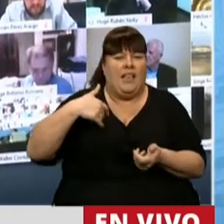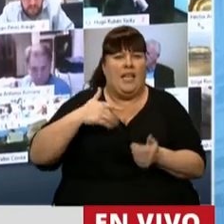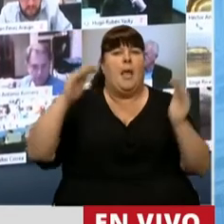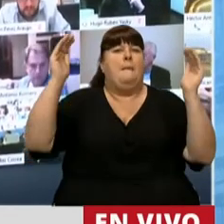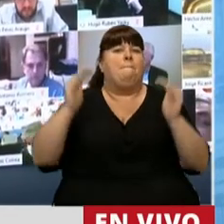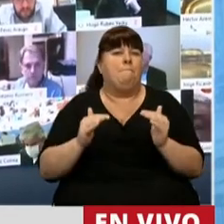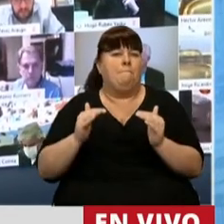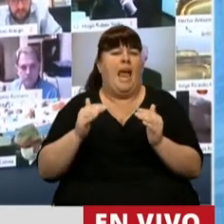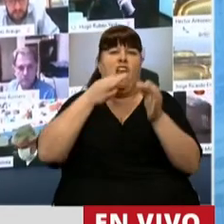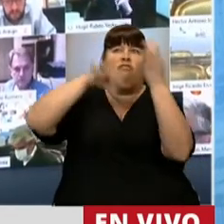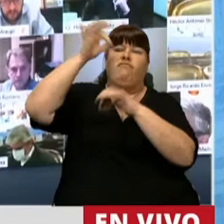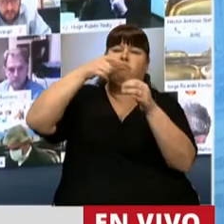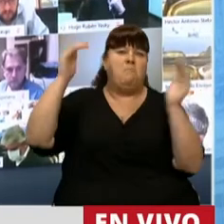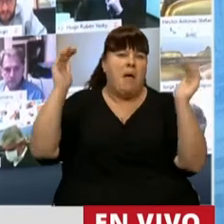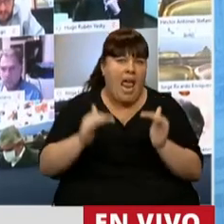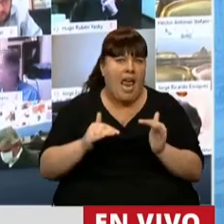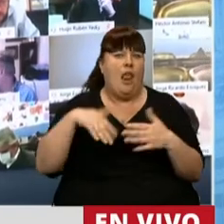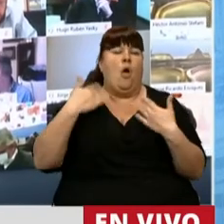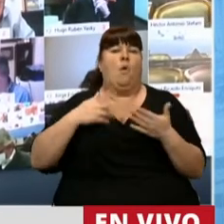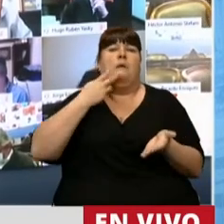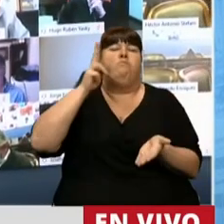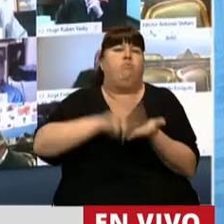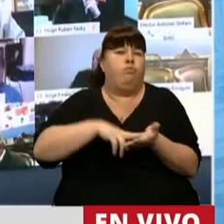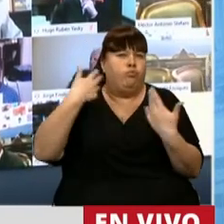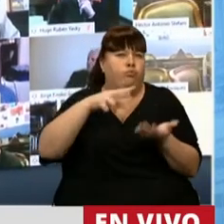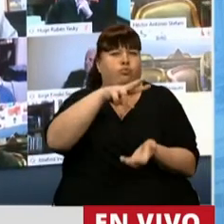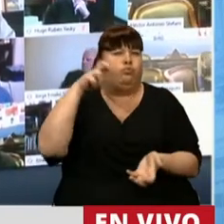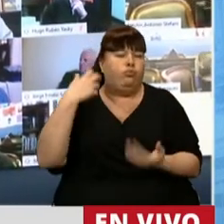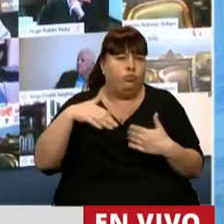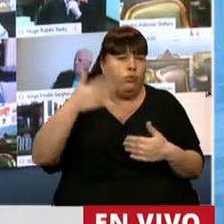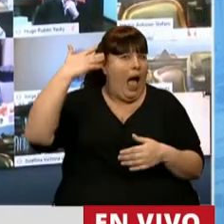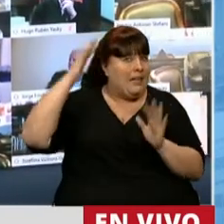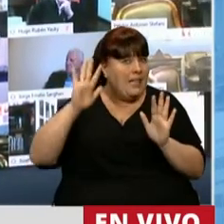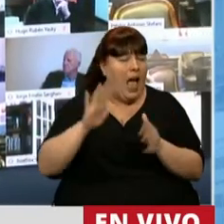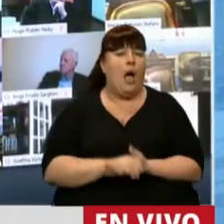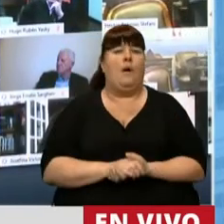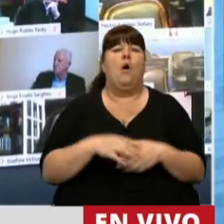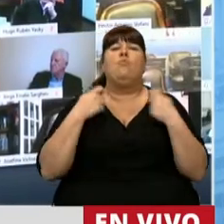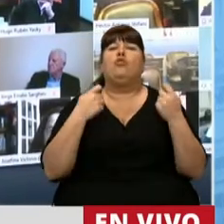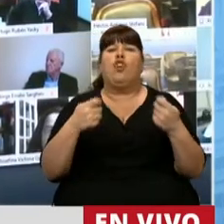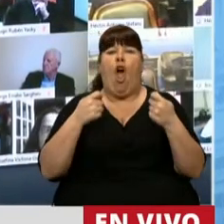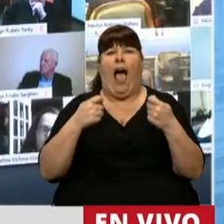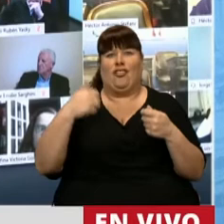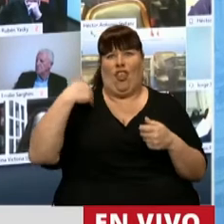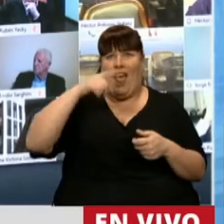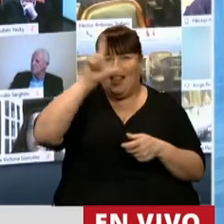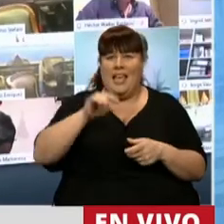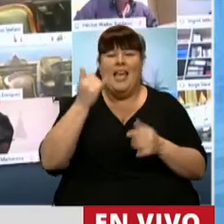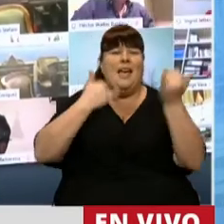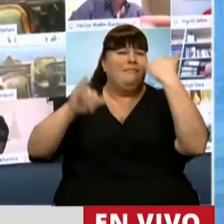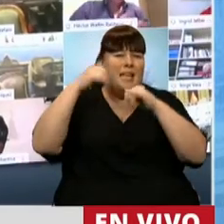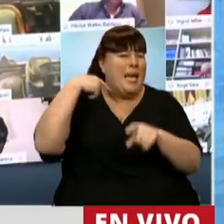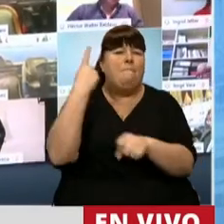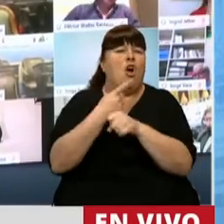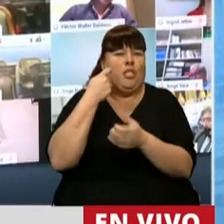la disminución de las exportaciones, la alta presión impositiva que existía, los altos costos internos y tasas